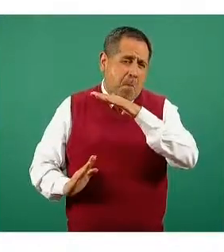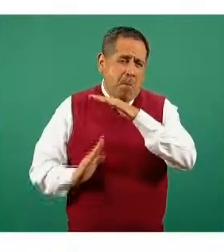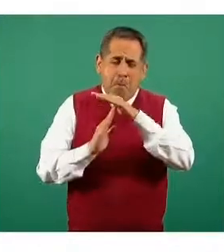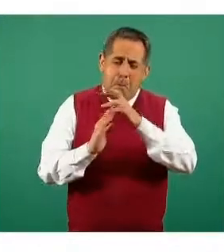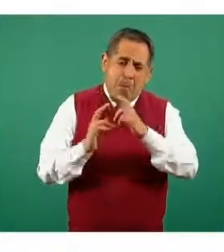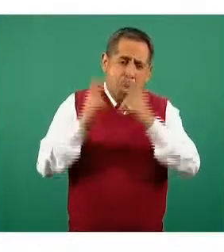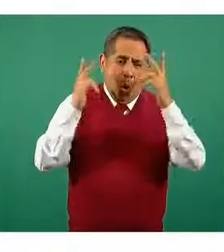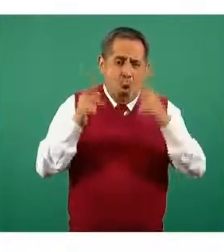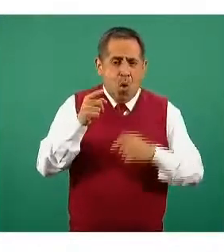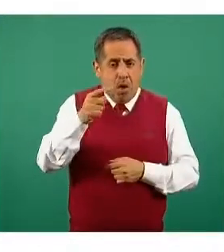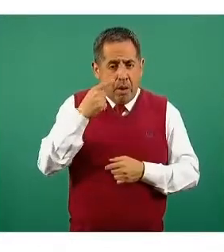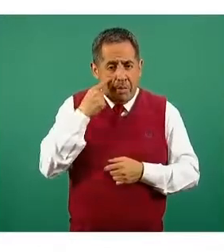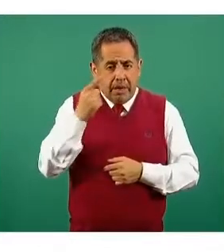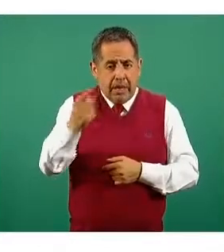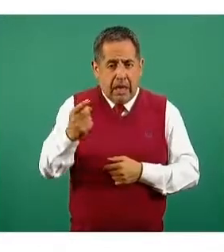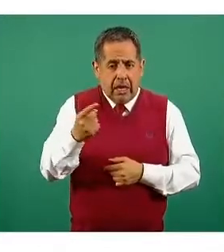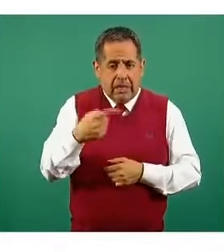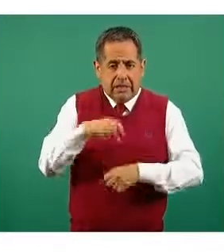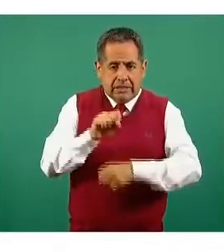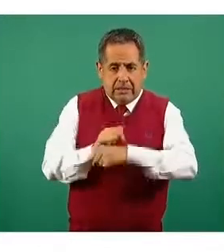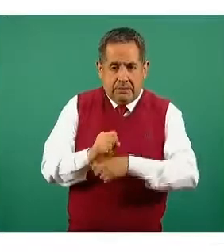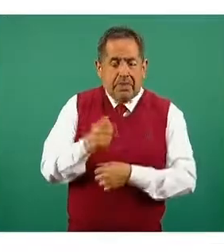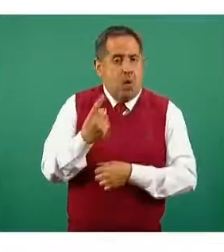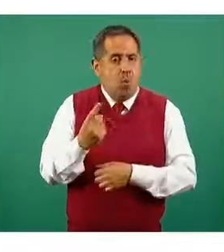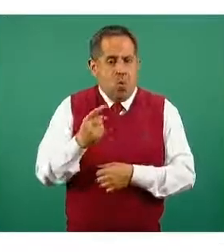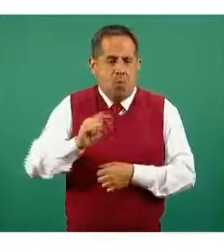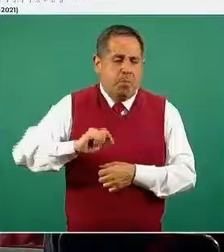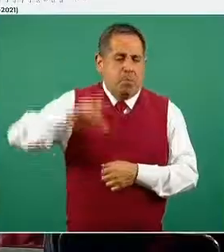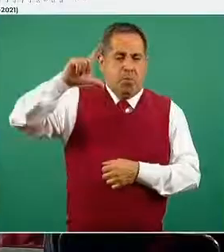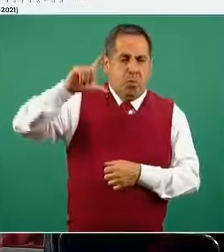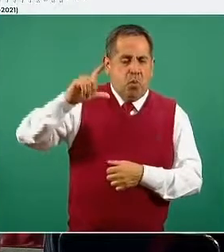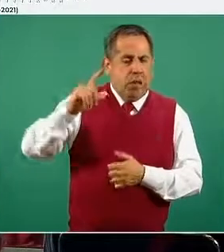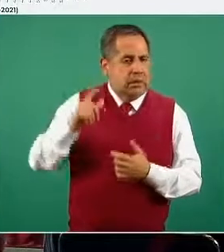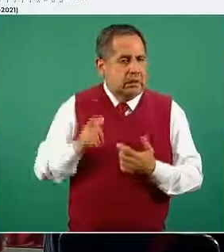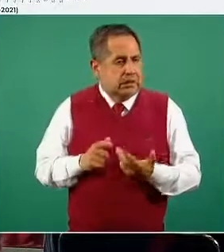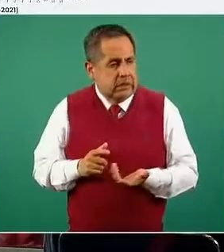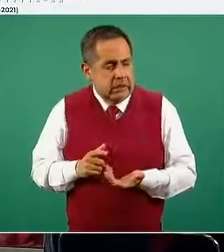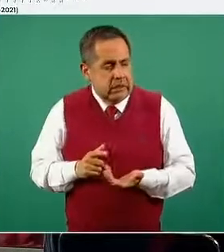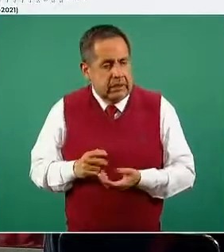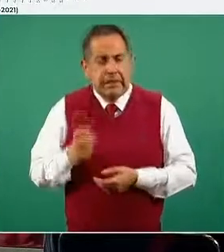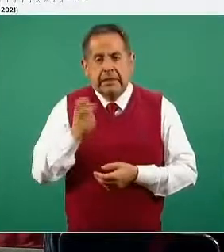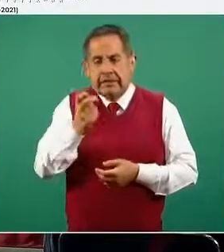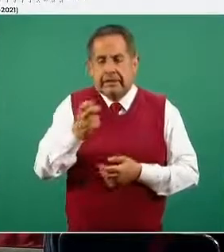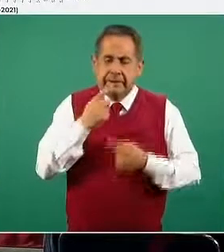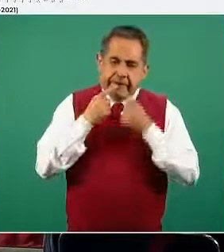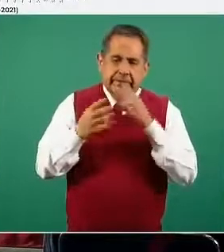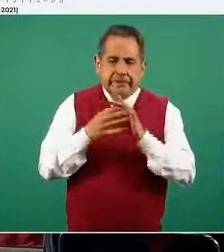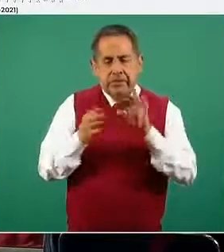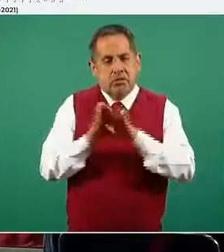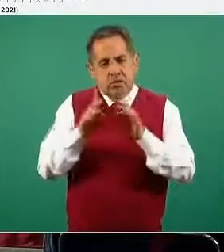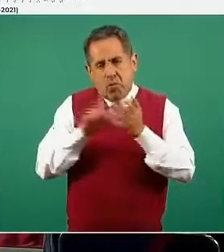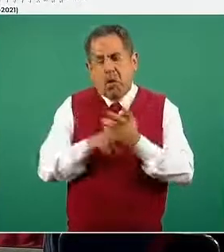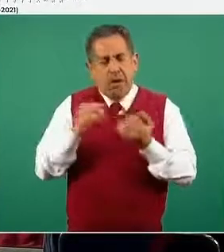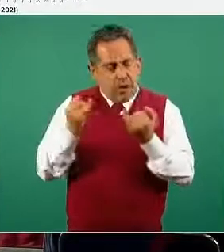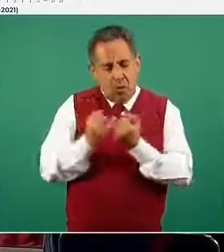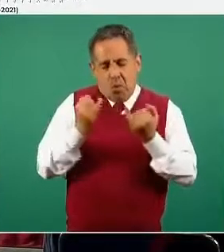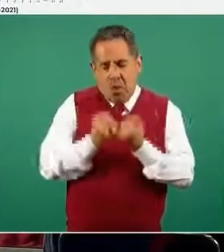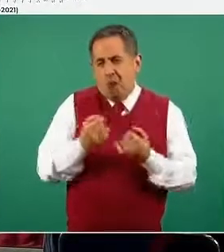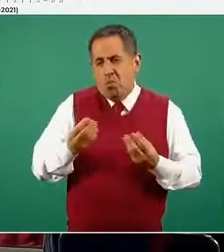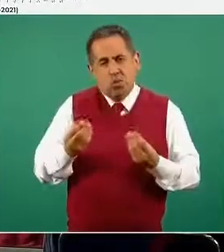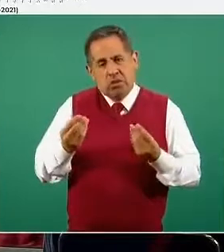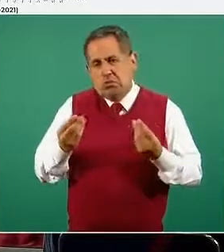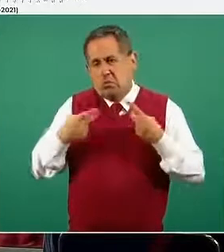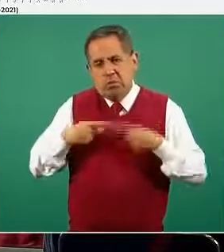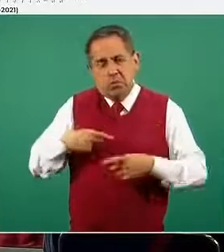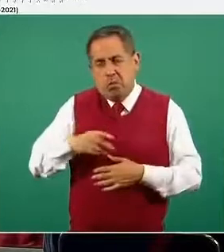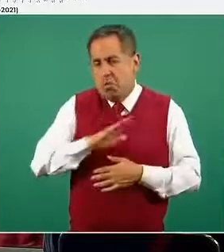epidemia desde que esta inició en México y bueno, también estamos teniendo entonces un comportamiento en las defunciones,